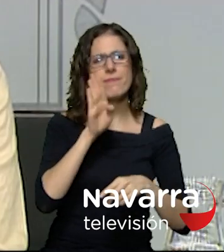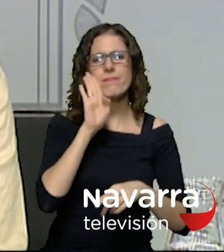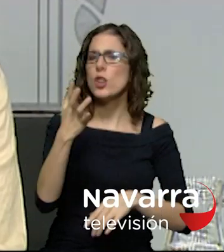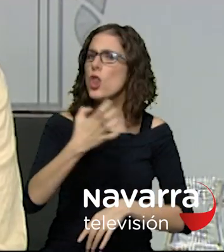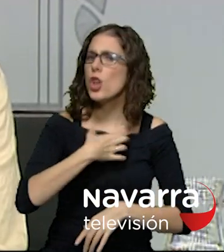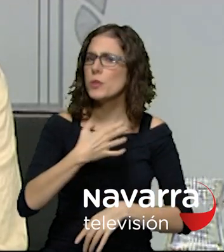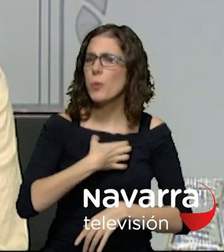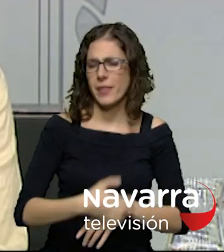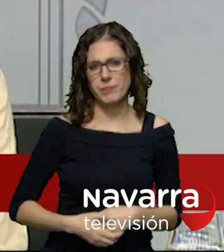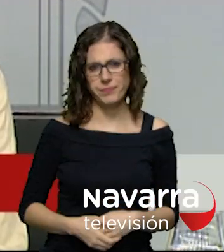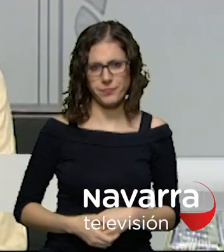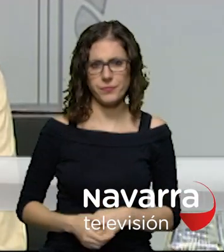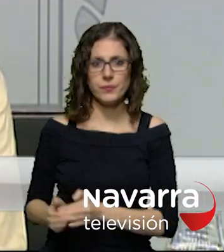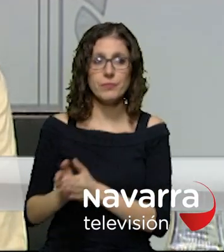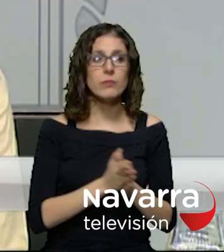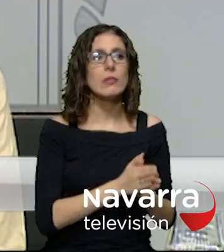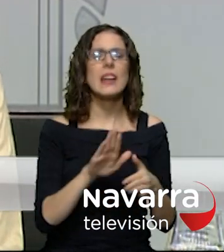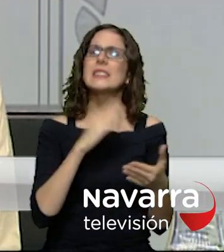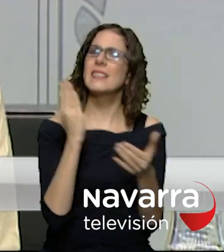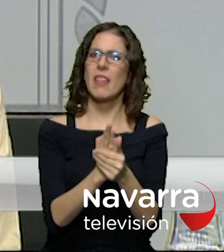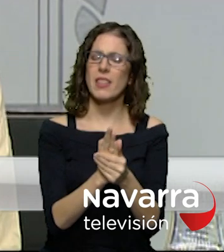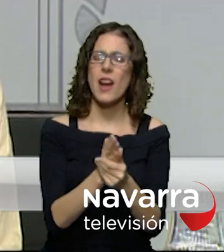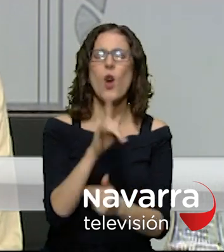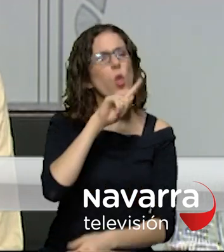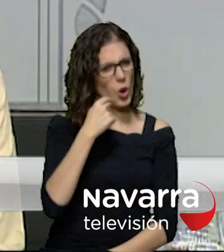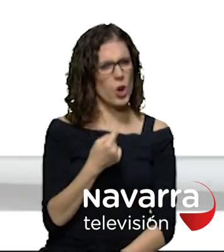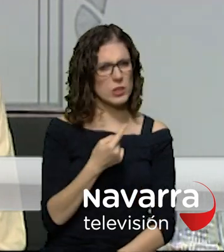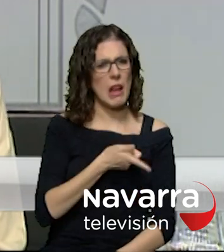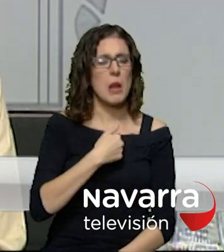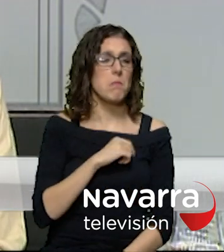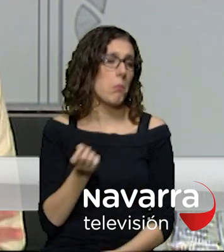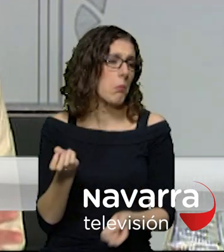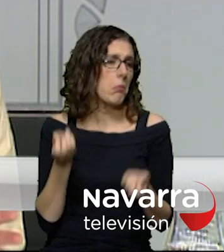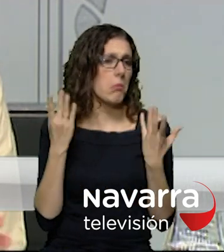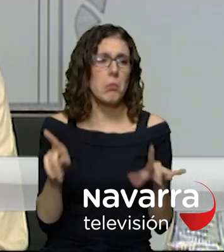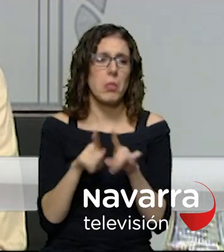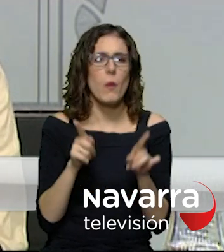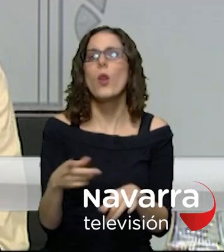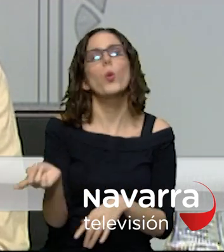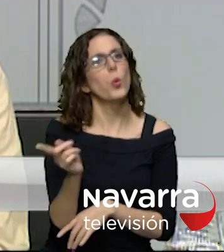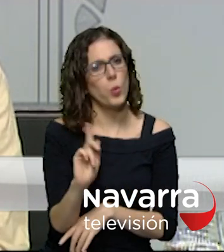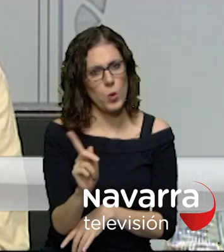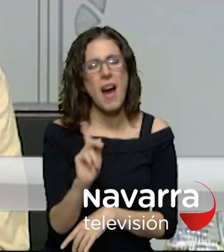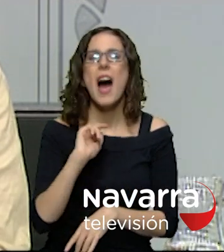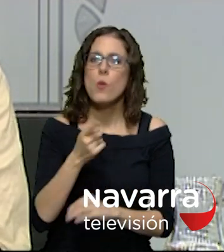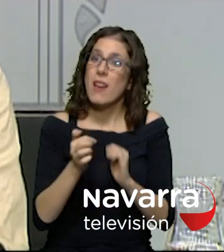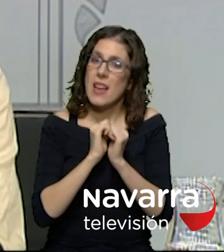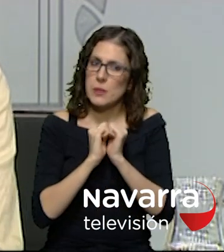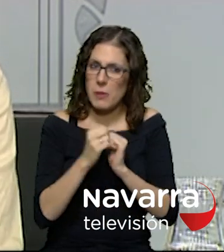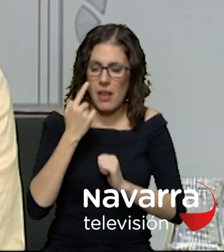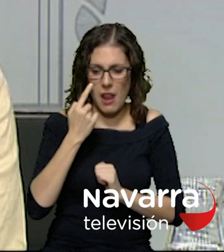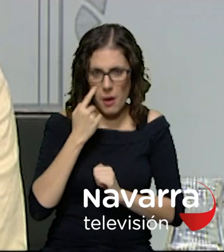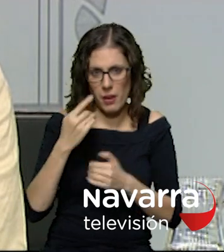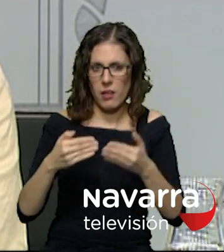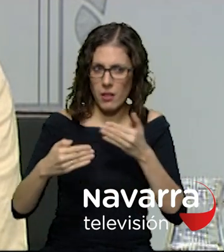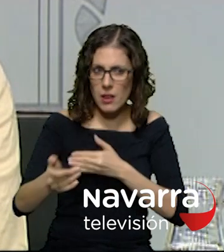es una sentencia dolorosa no nos deja indiferentes todavía toca esperar el camino que se siga en los